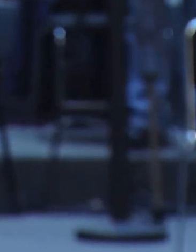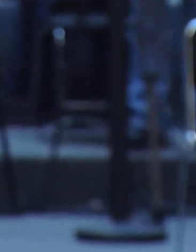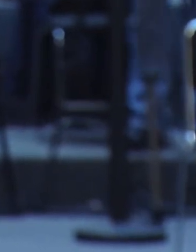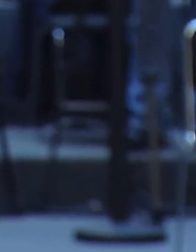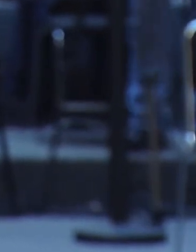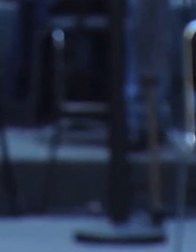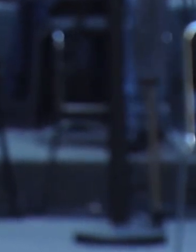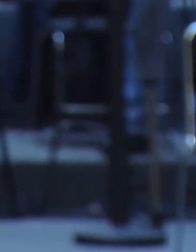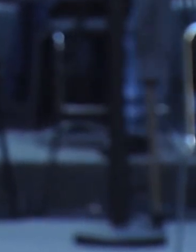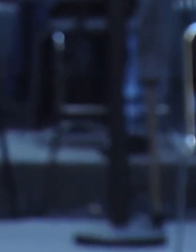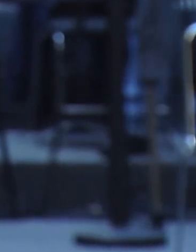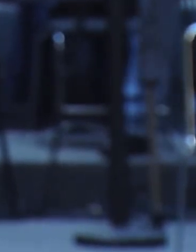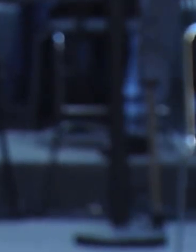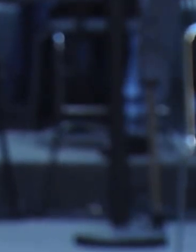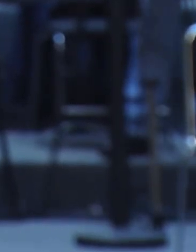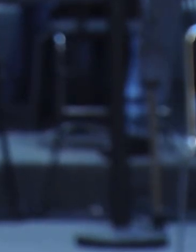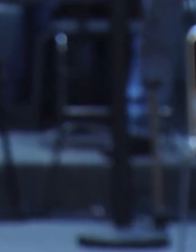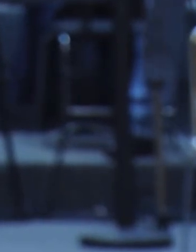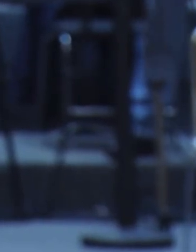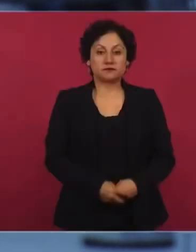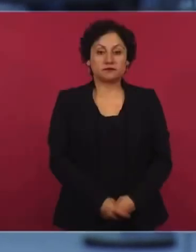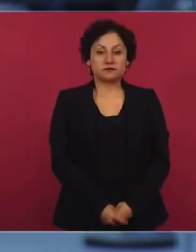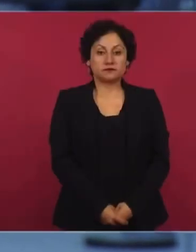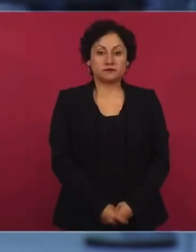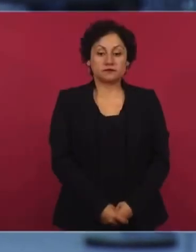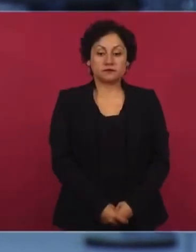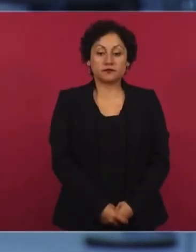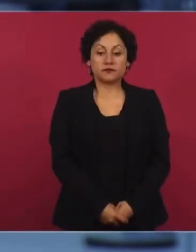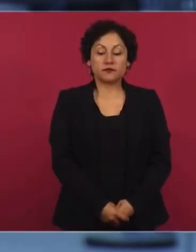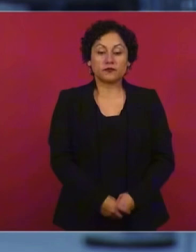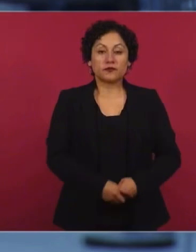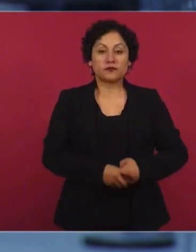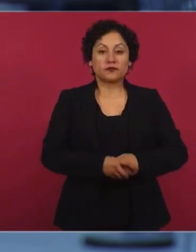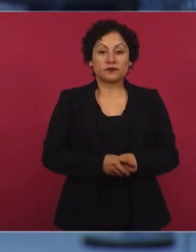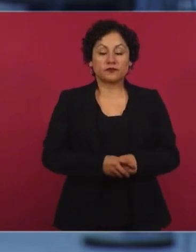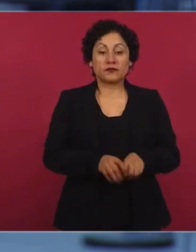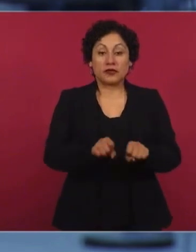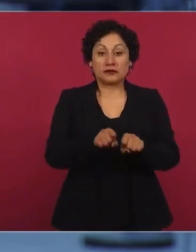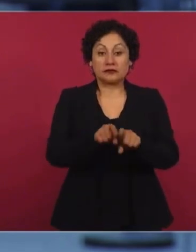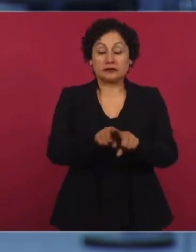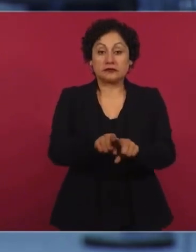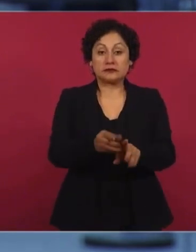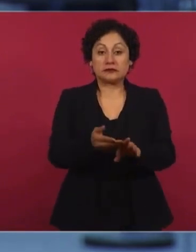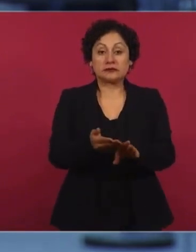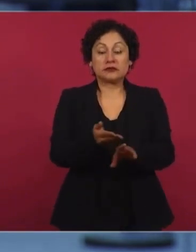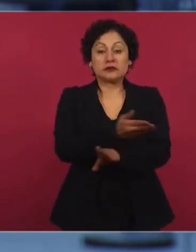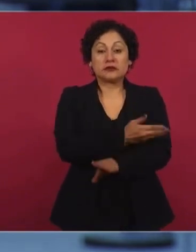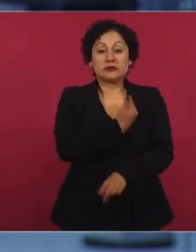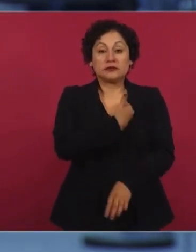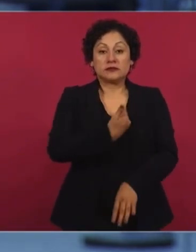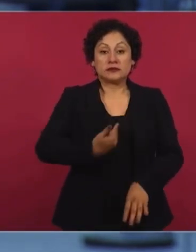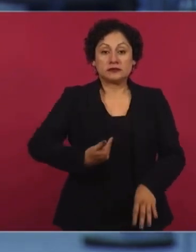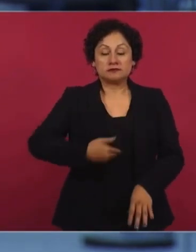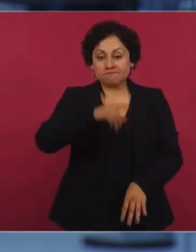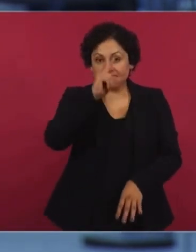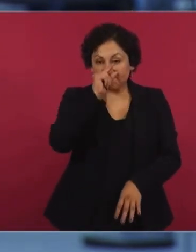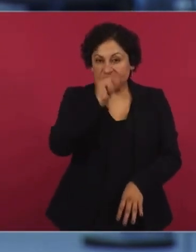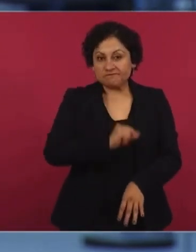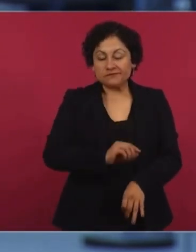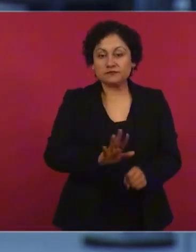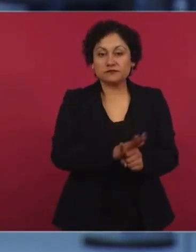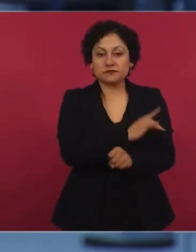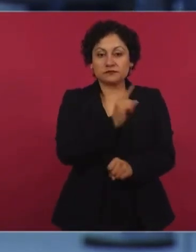¿Falló eso? También falla el propio presidente porque pone a cabeza a alguien que no se da cuenta de que esos elementos cometen